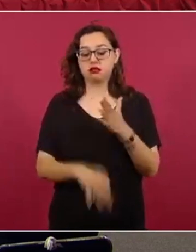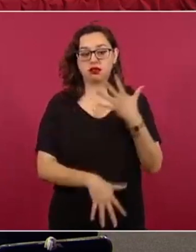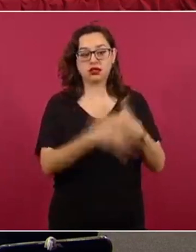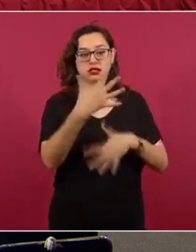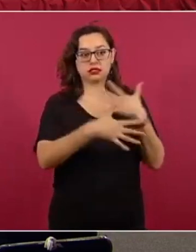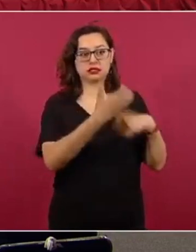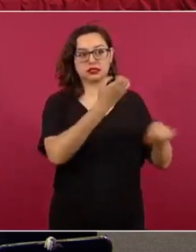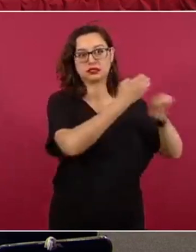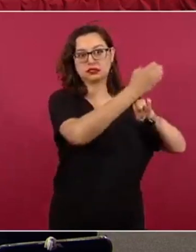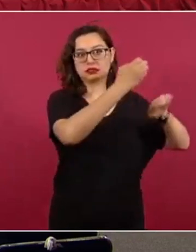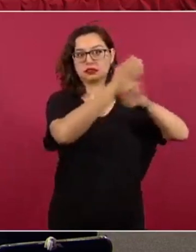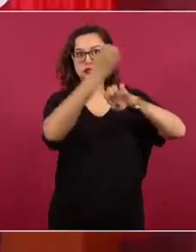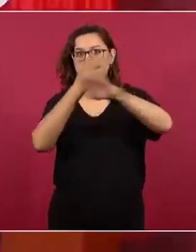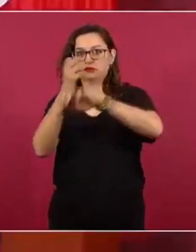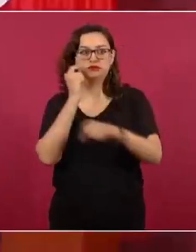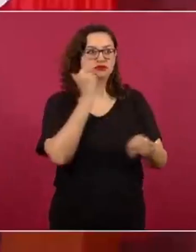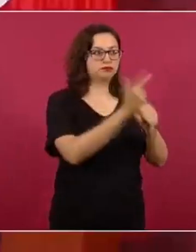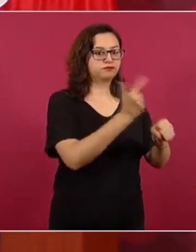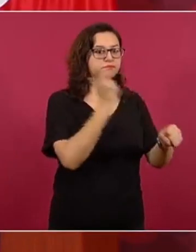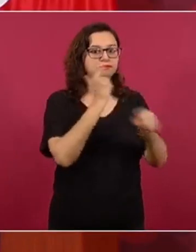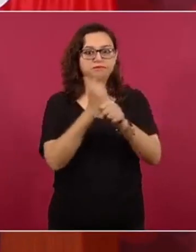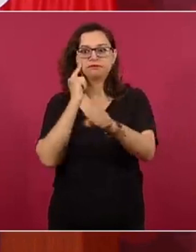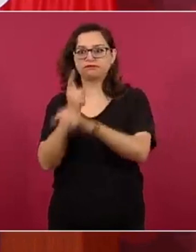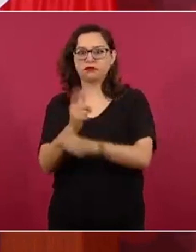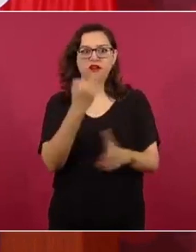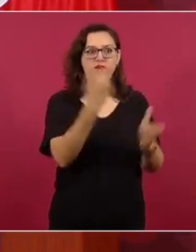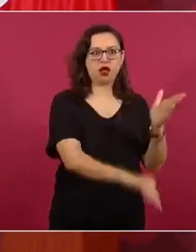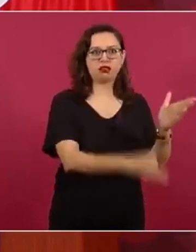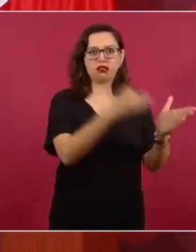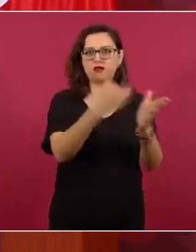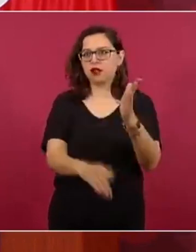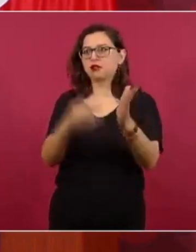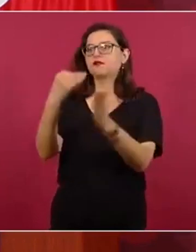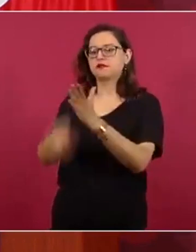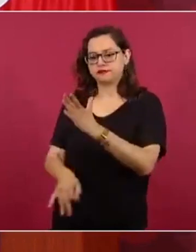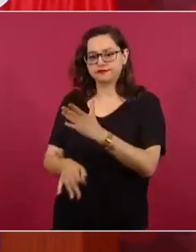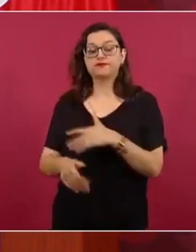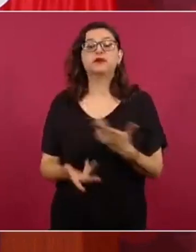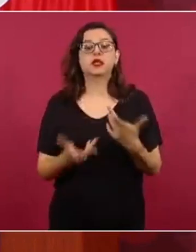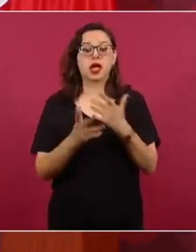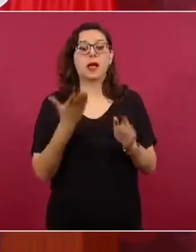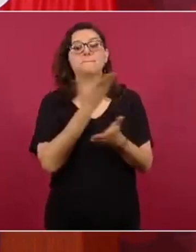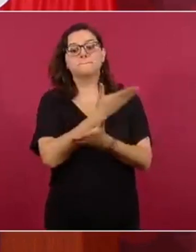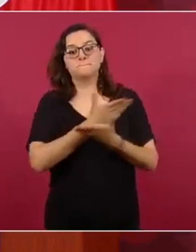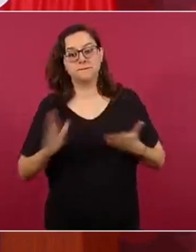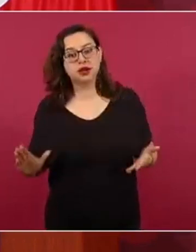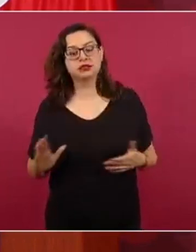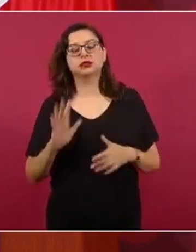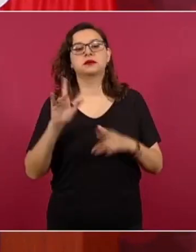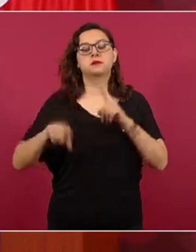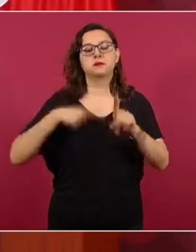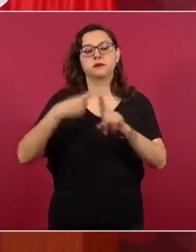15 lugares donde ya se identificaron. Además de eso, se suman otros 5 mil